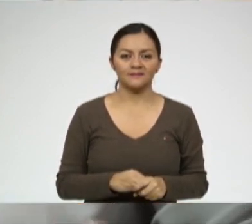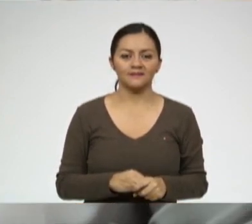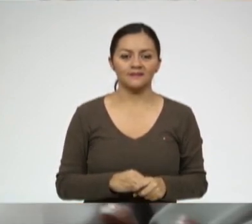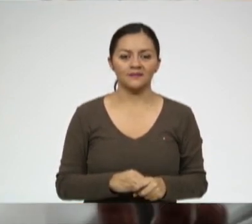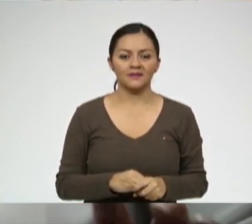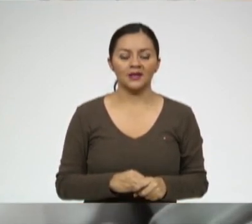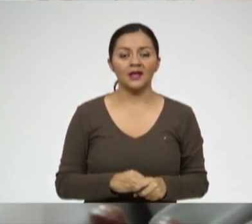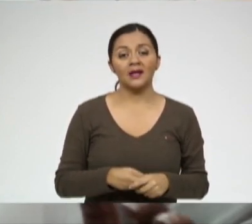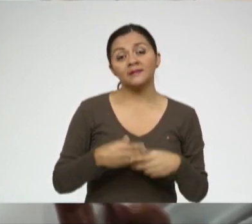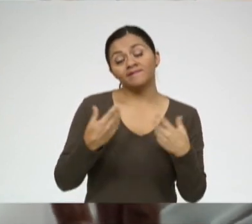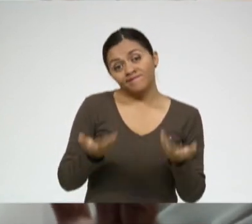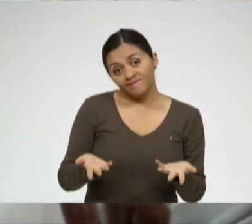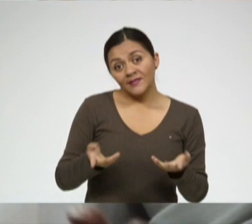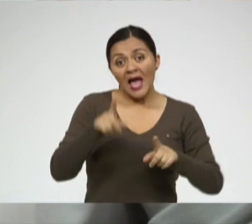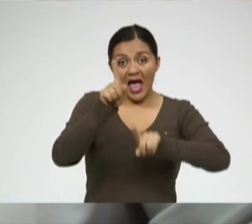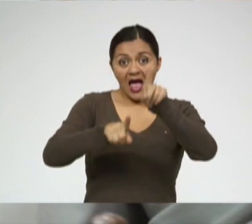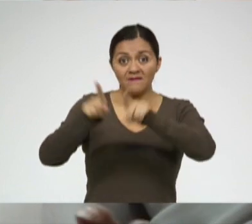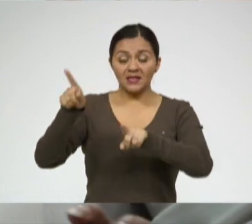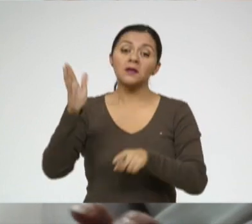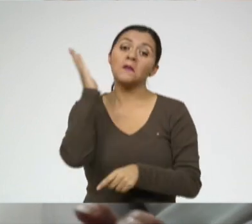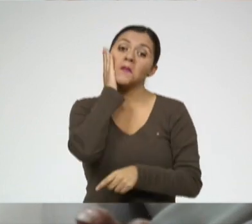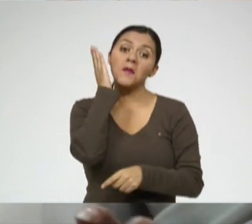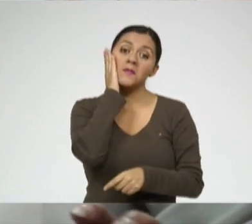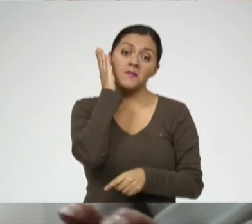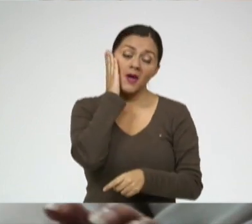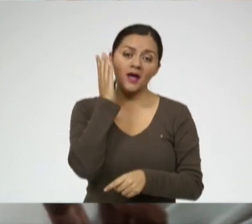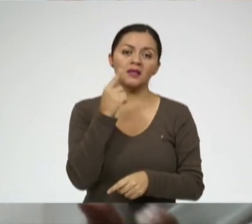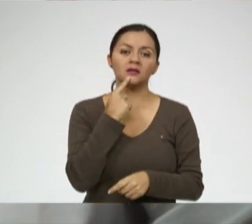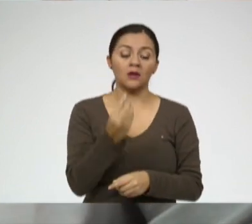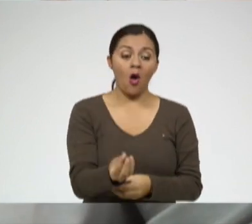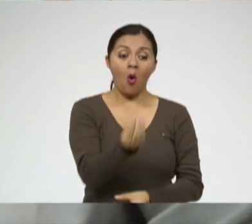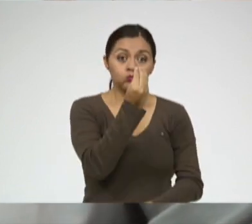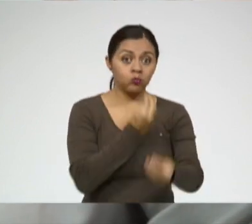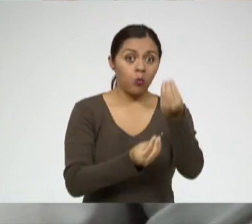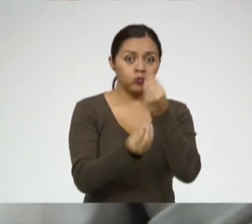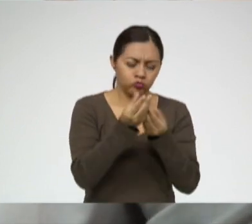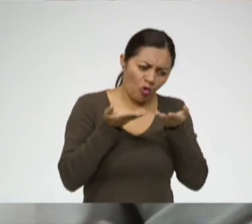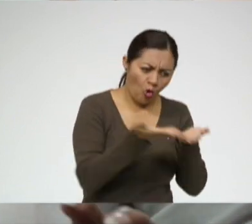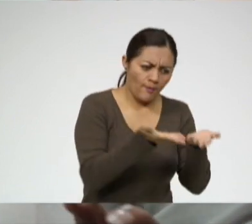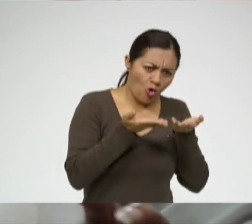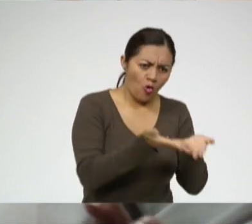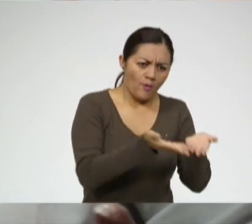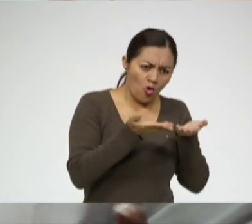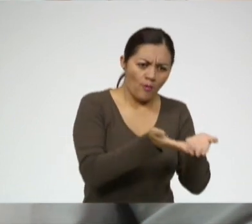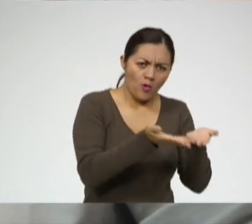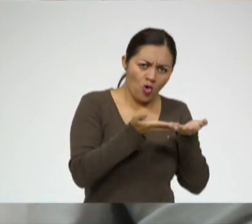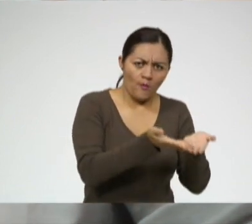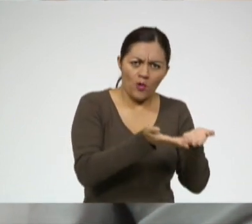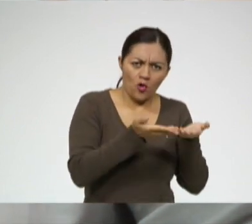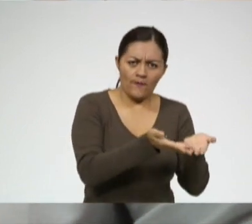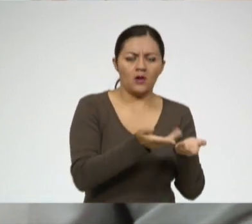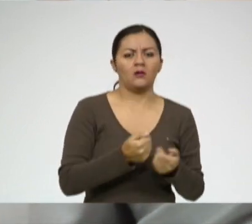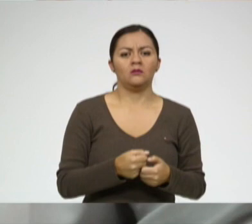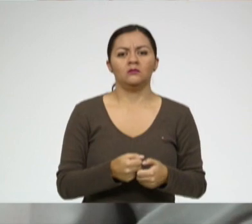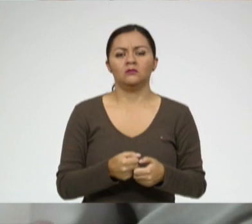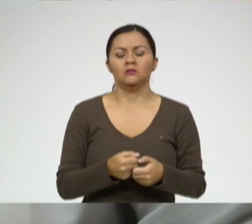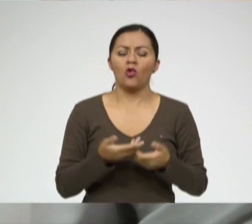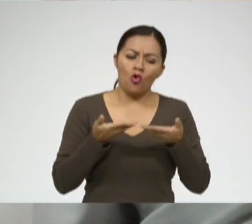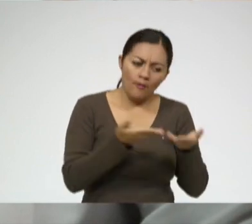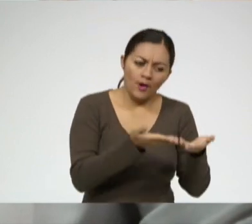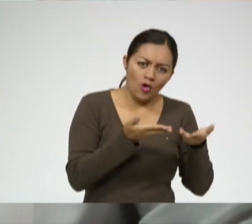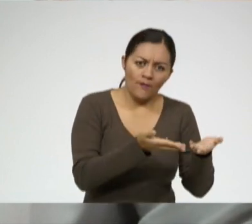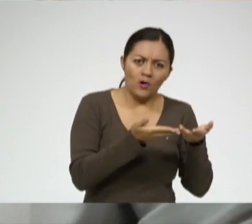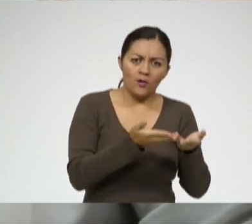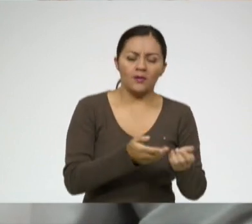Muchas mamitas creen que la alimentación de un niño es la cantidad que le voy a dar. No, porque mi niño come mucho. Cuando